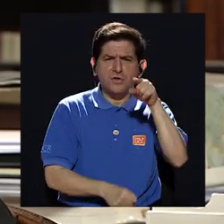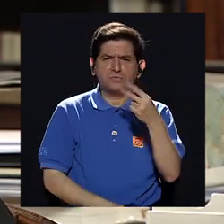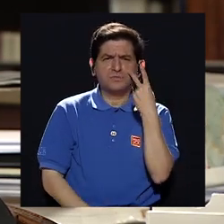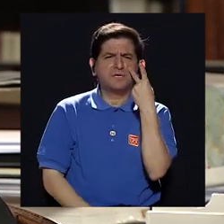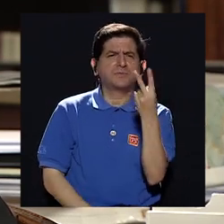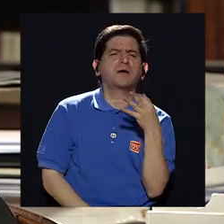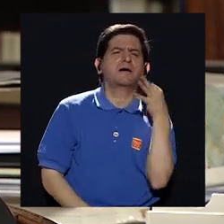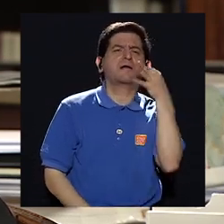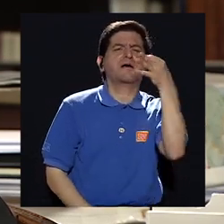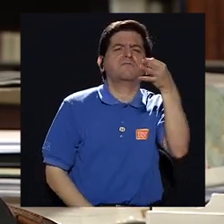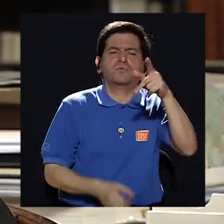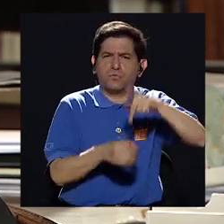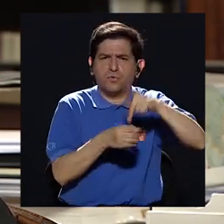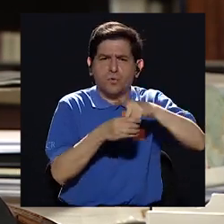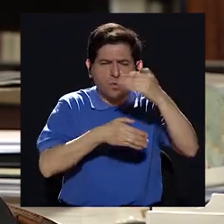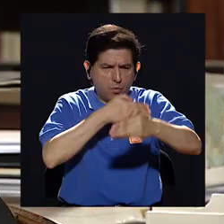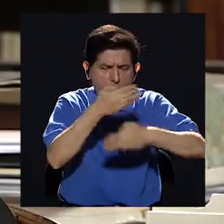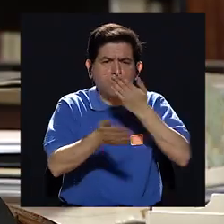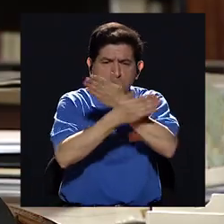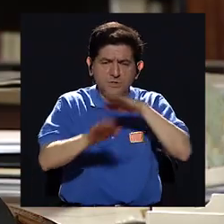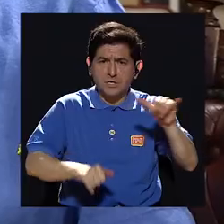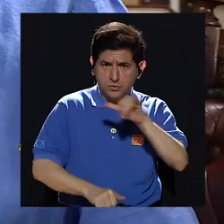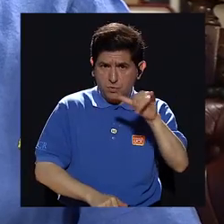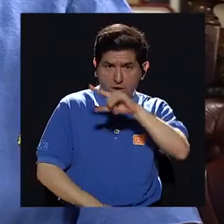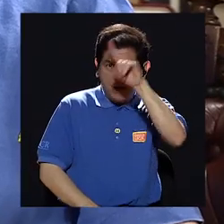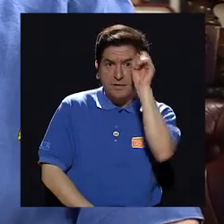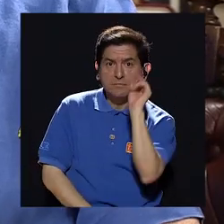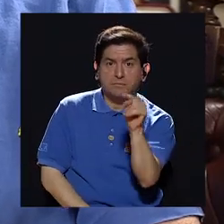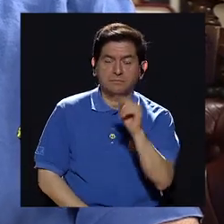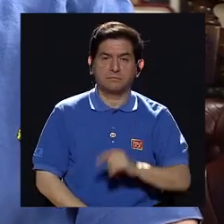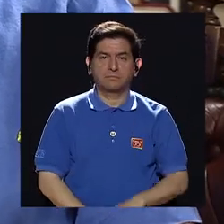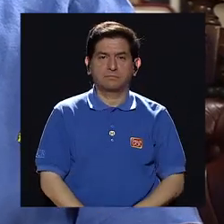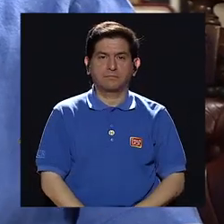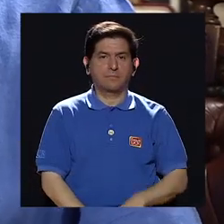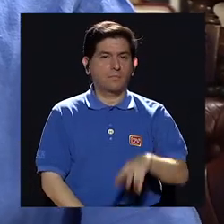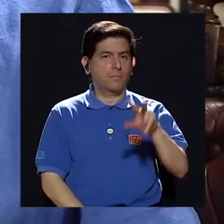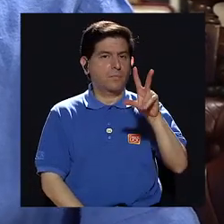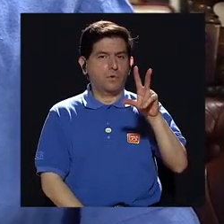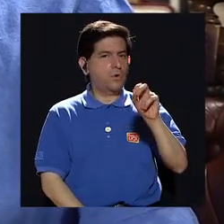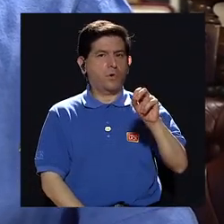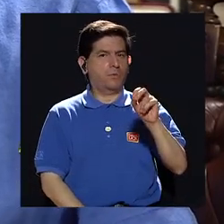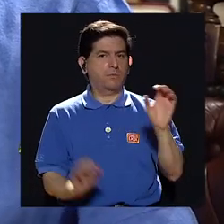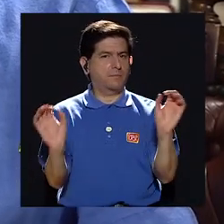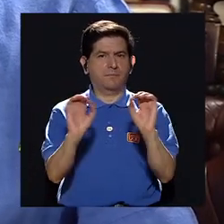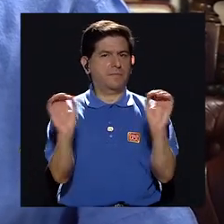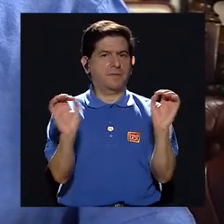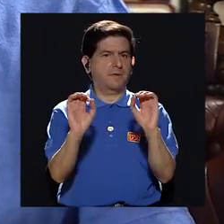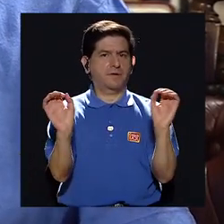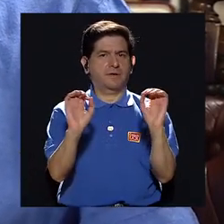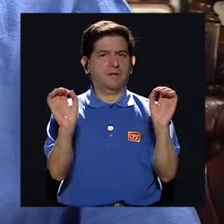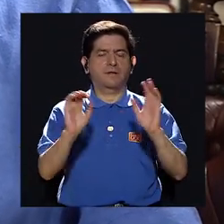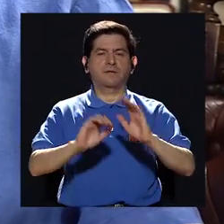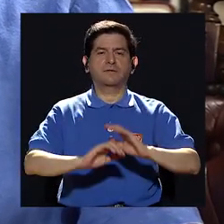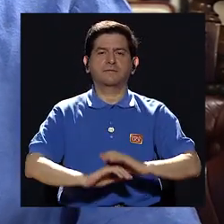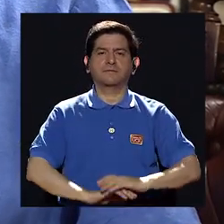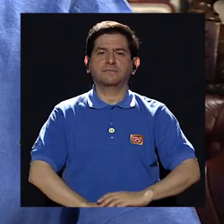vislumbraba participar en un proceso de paz como este. No, no, no, en absoluto.